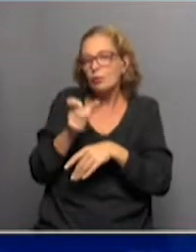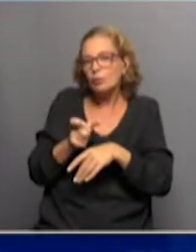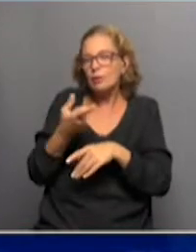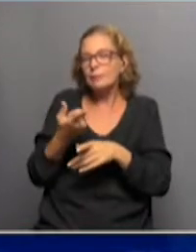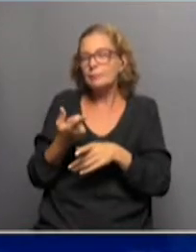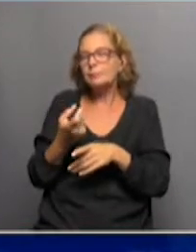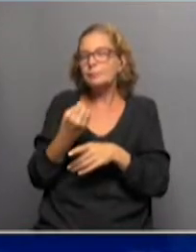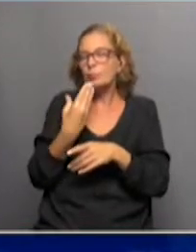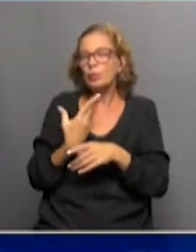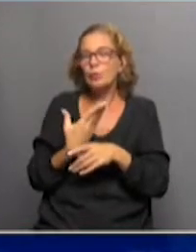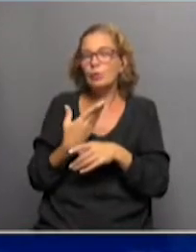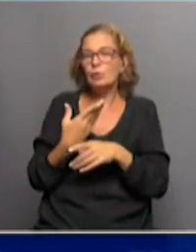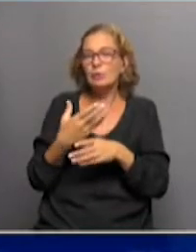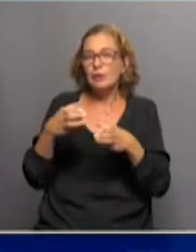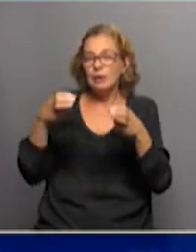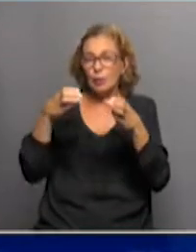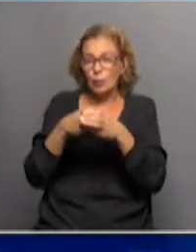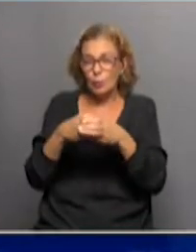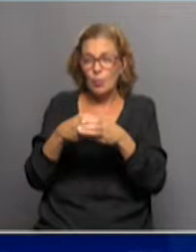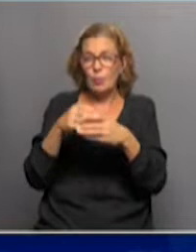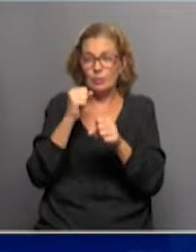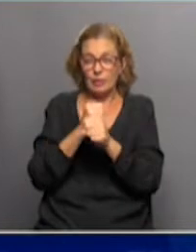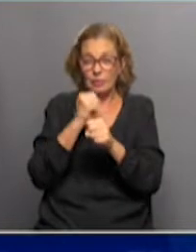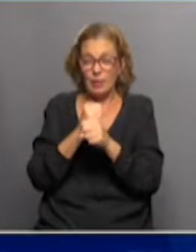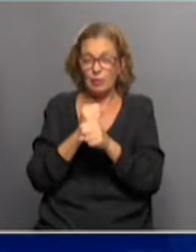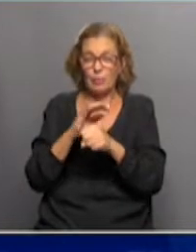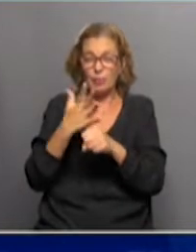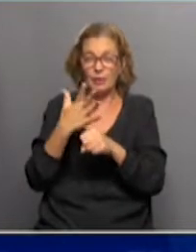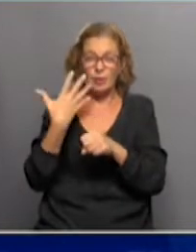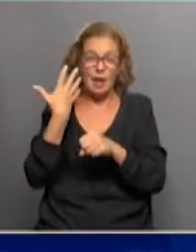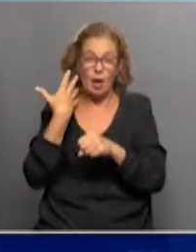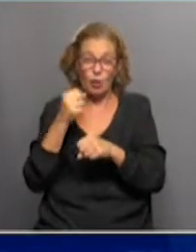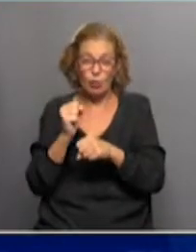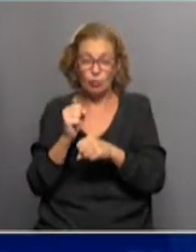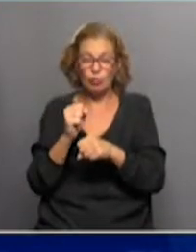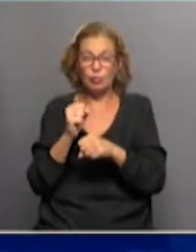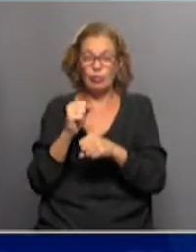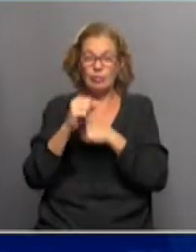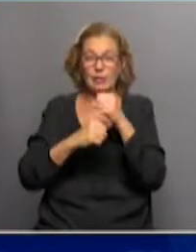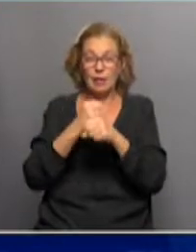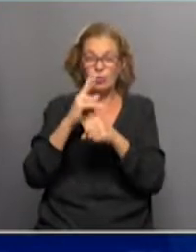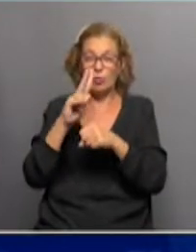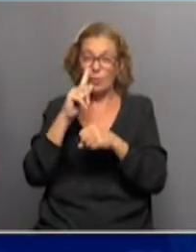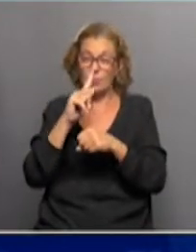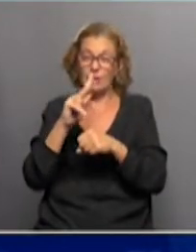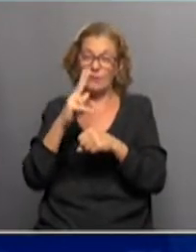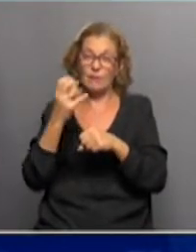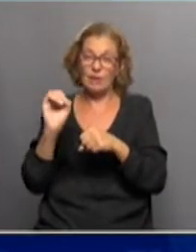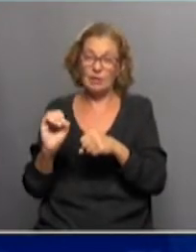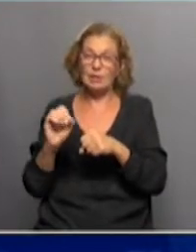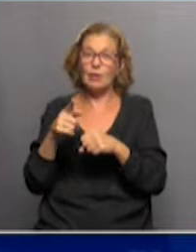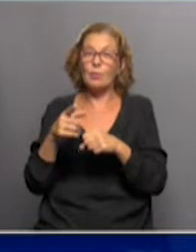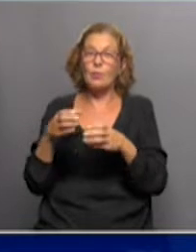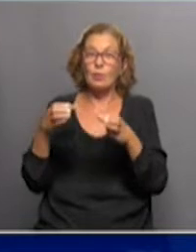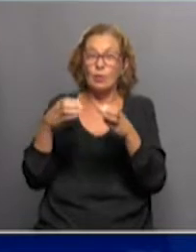Bueno, nosotros, el grupo está trabajando más o menos desde agosto de 2020 y bueno, como